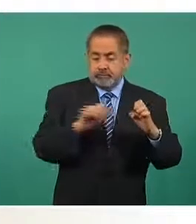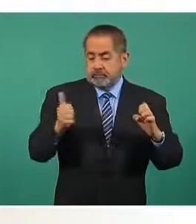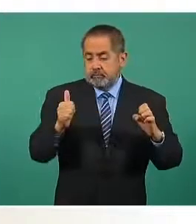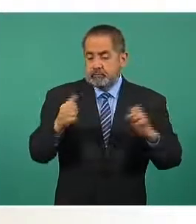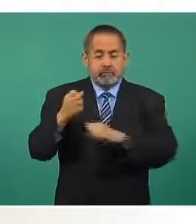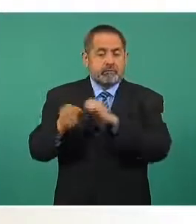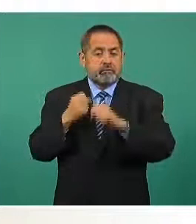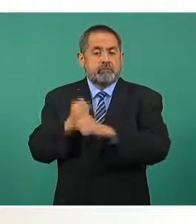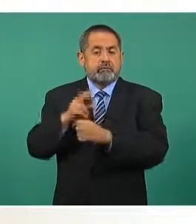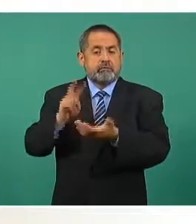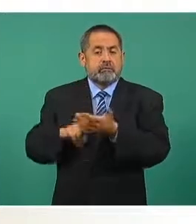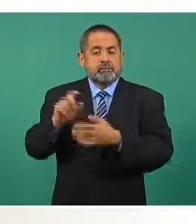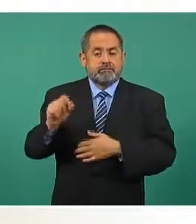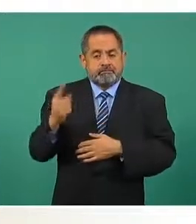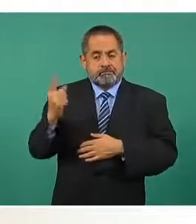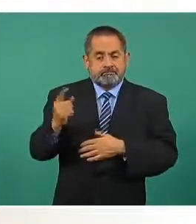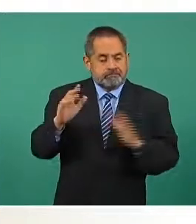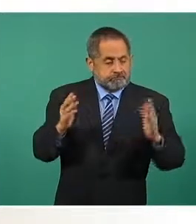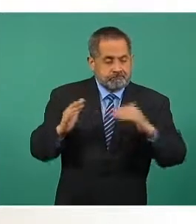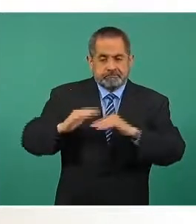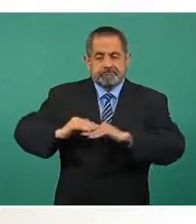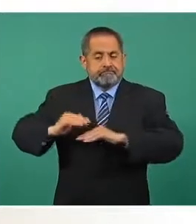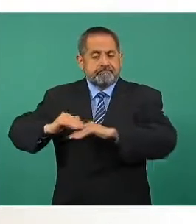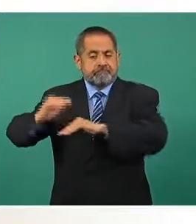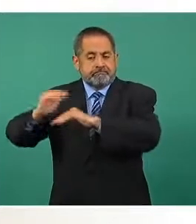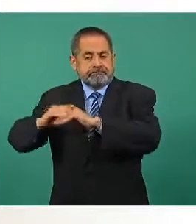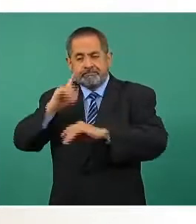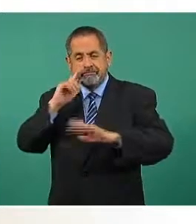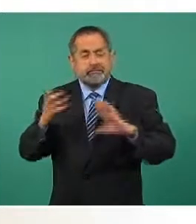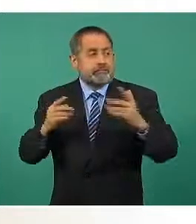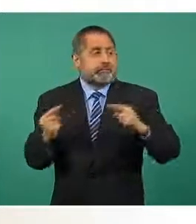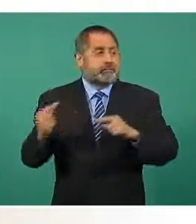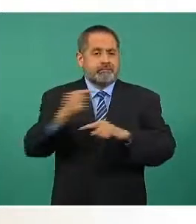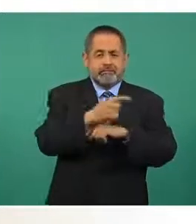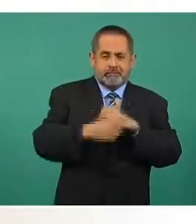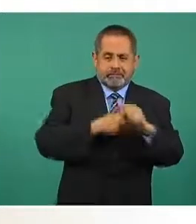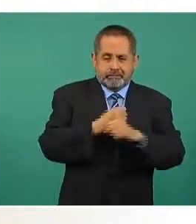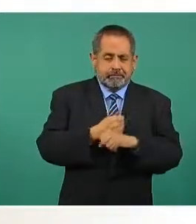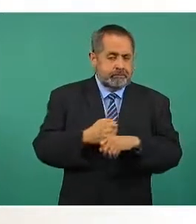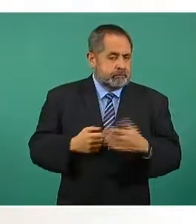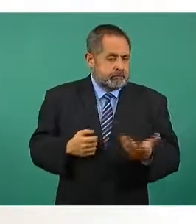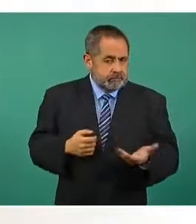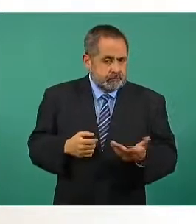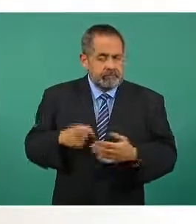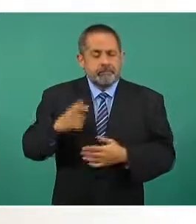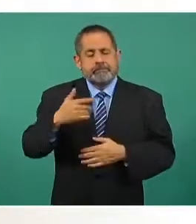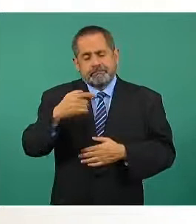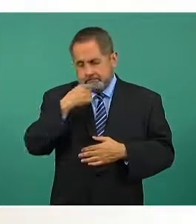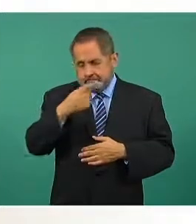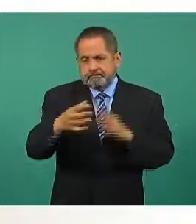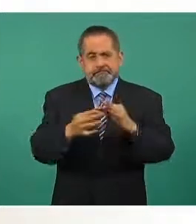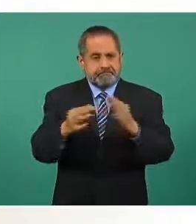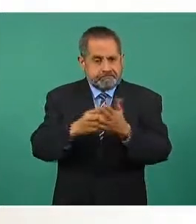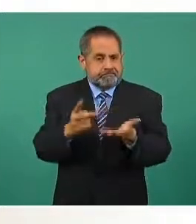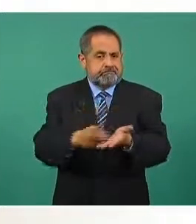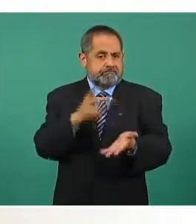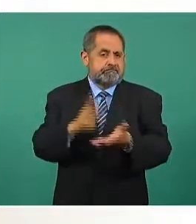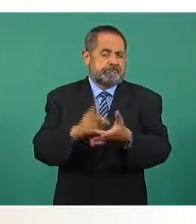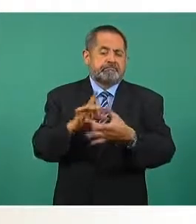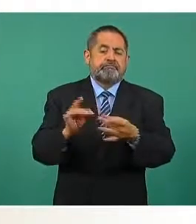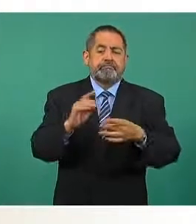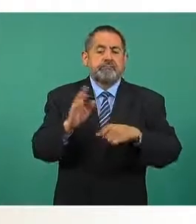mil veintiuno en comparación con el mismo periodo del año anterior este delito como lo hemos venido repitiendo